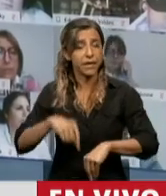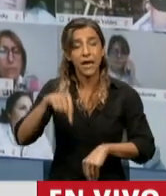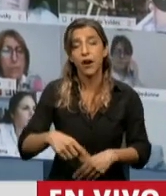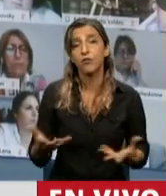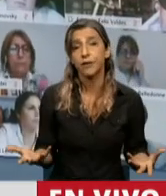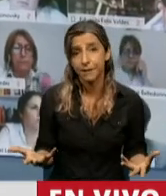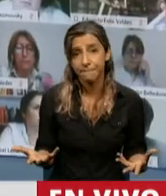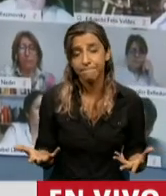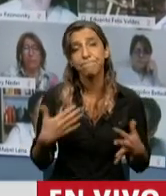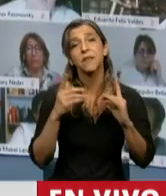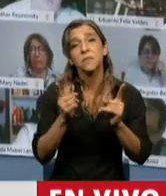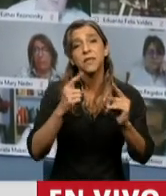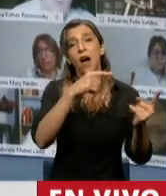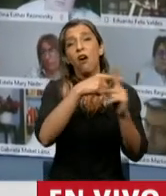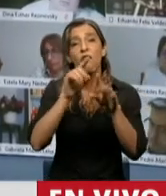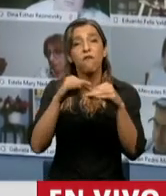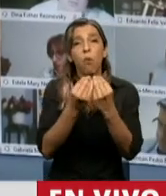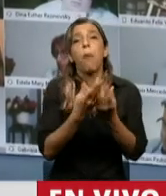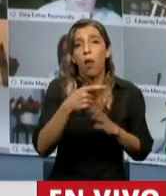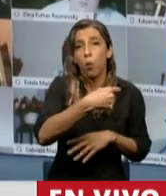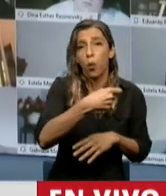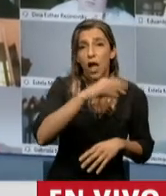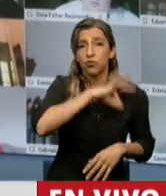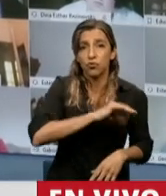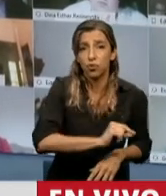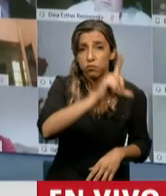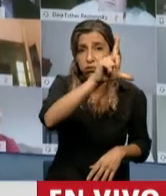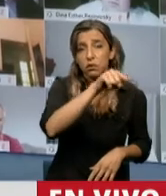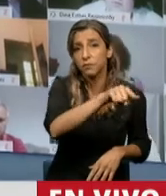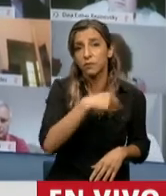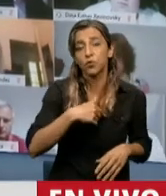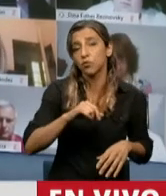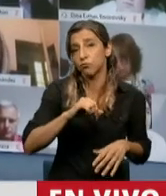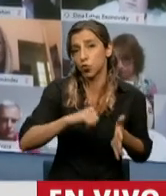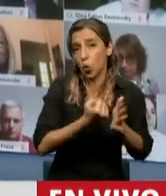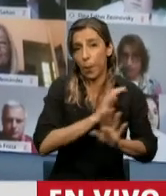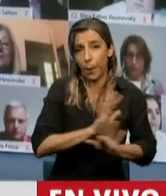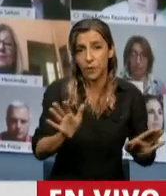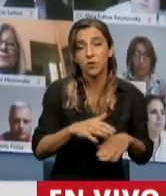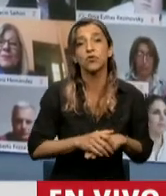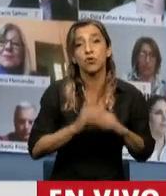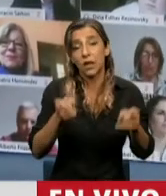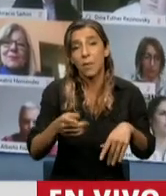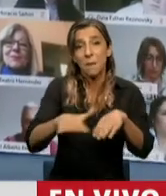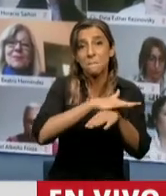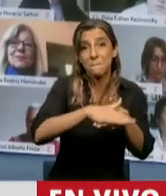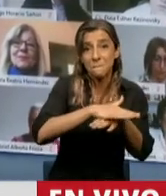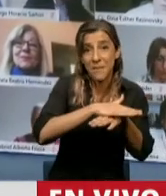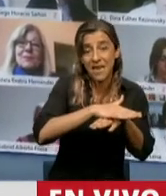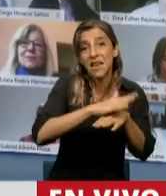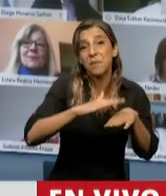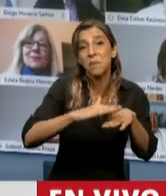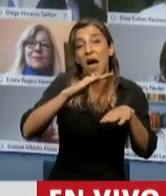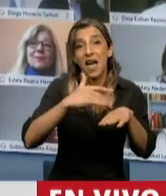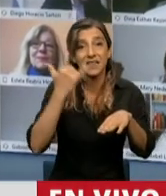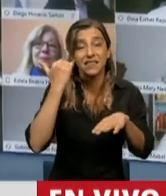de la fórmula de ajuste previsional para todos los jubilados pero fundamentalmente un menoscabo a los que están por arriba de la mínima, a los que contribuyeron.